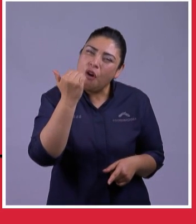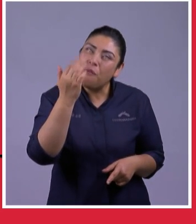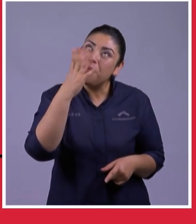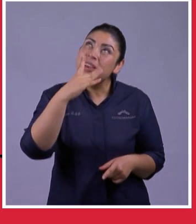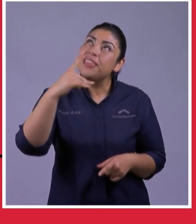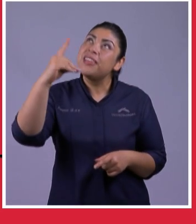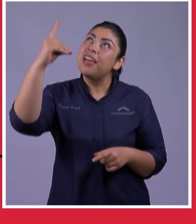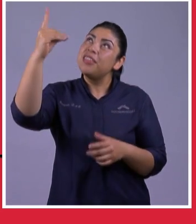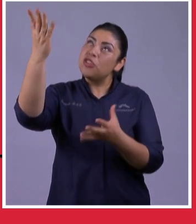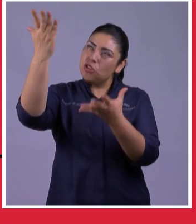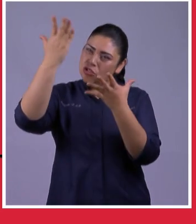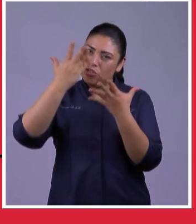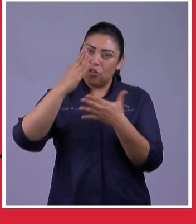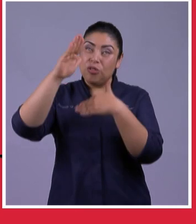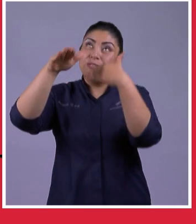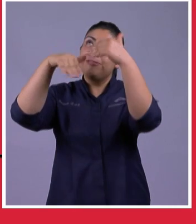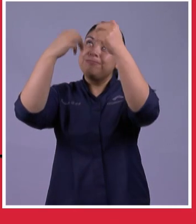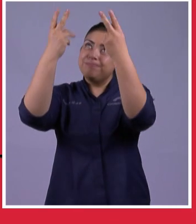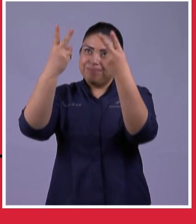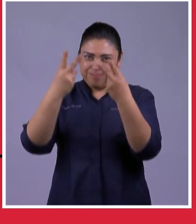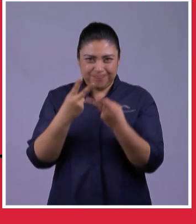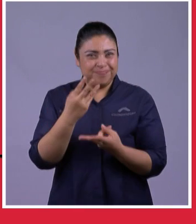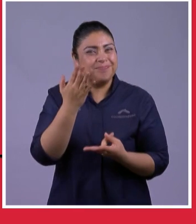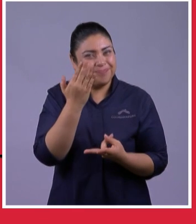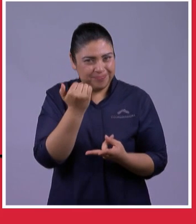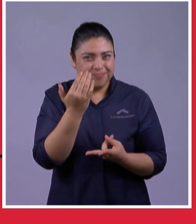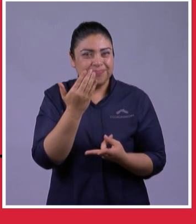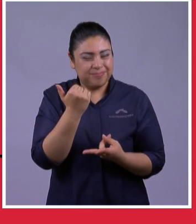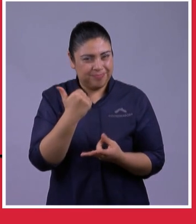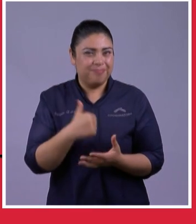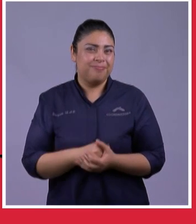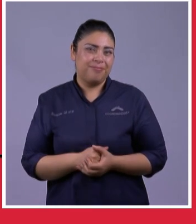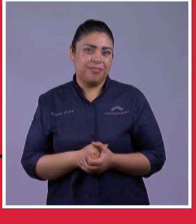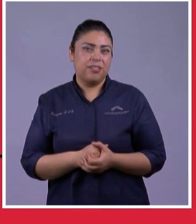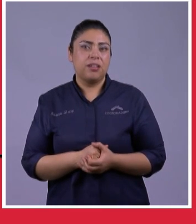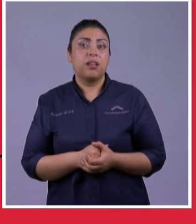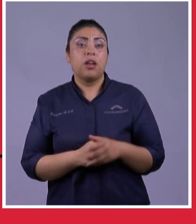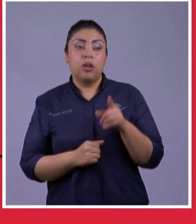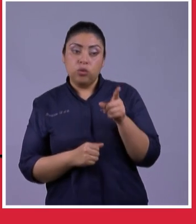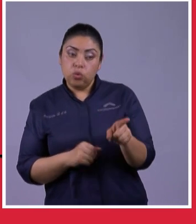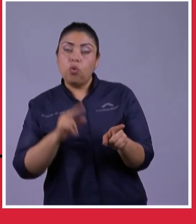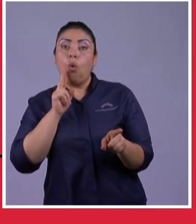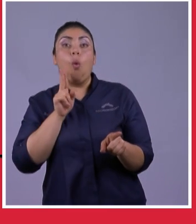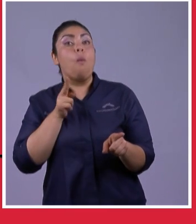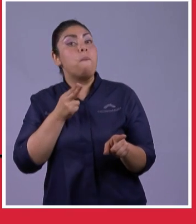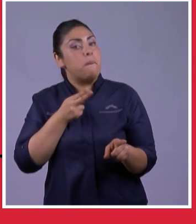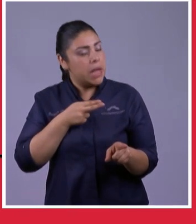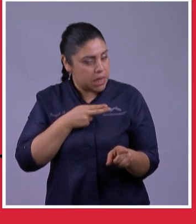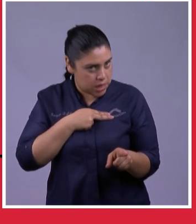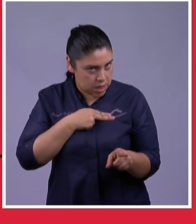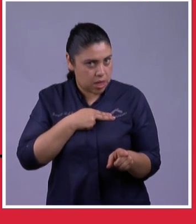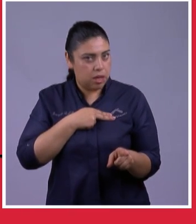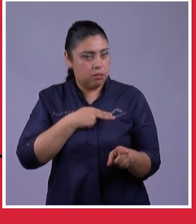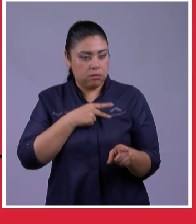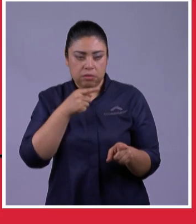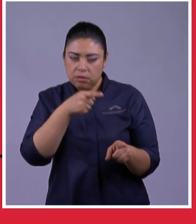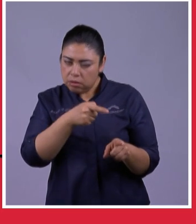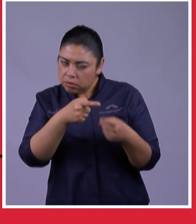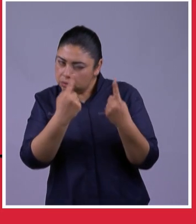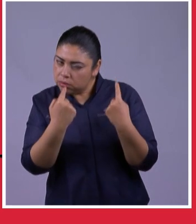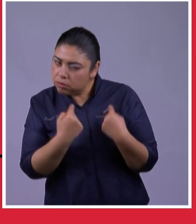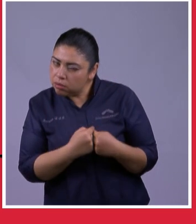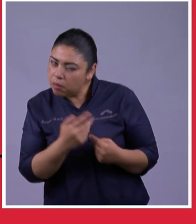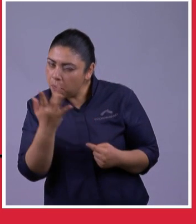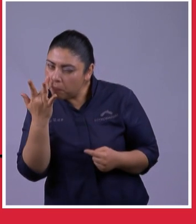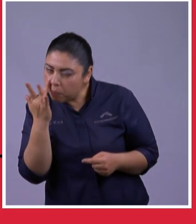No Conocieron Lo Hizo Para Humillarte Y Ponerte A Prueba Y Al Final Nuevo